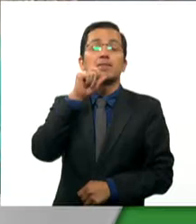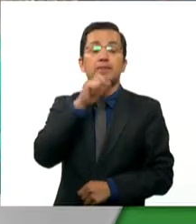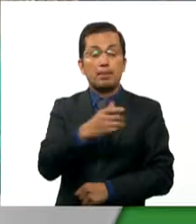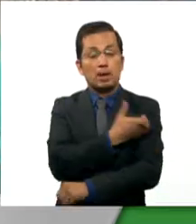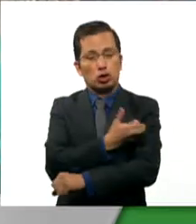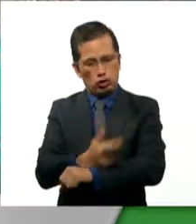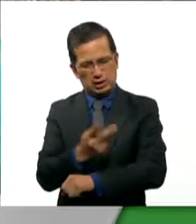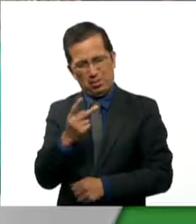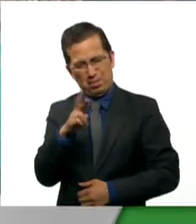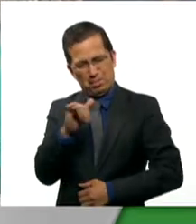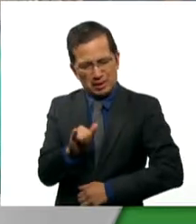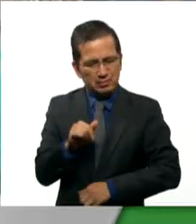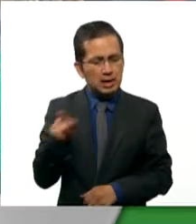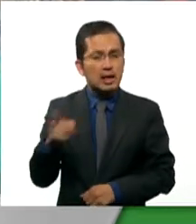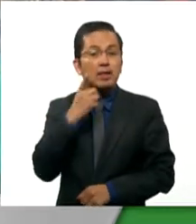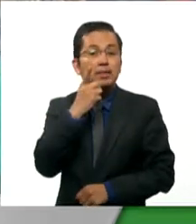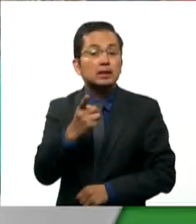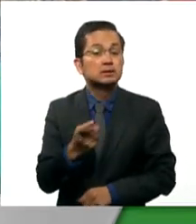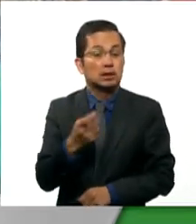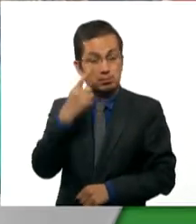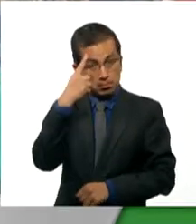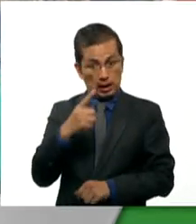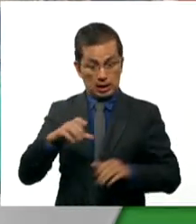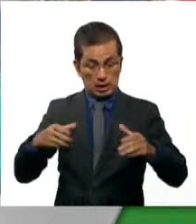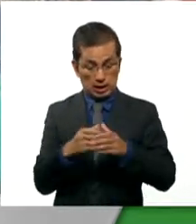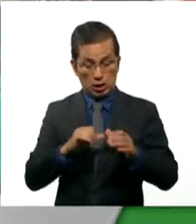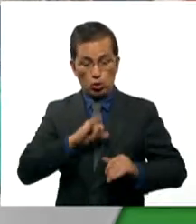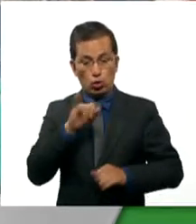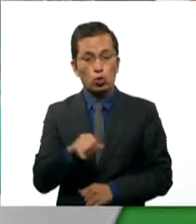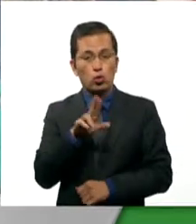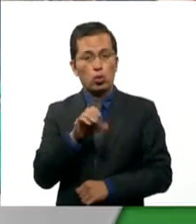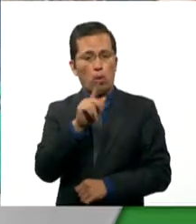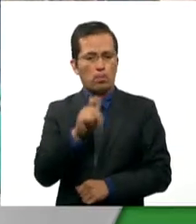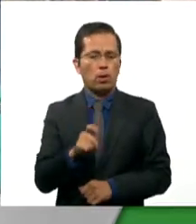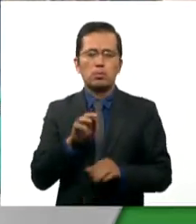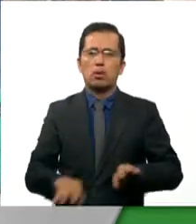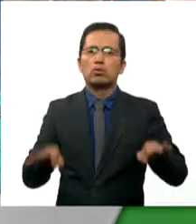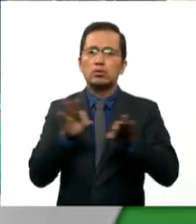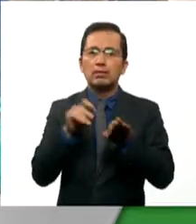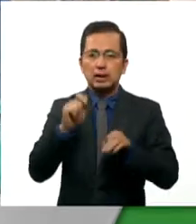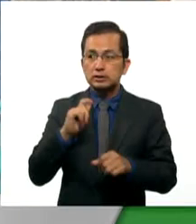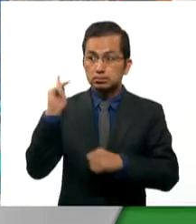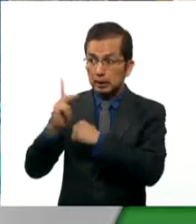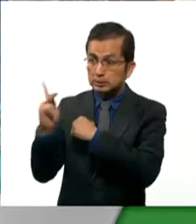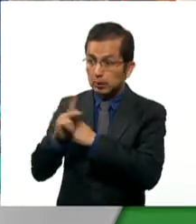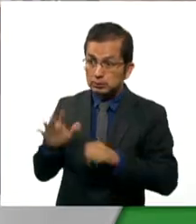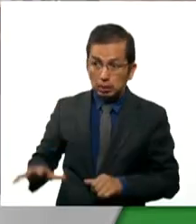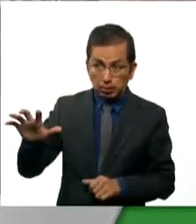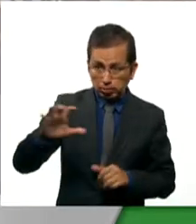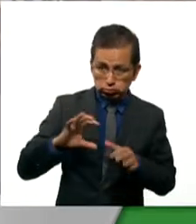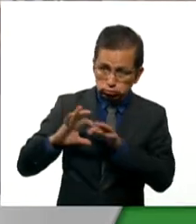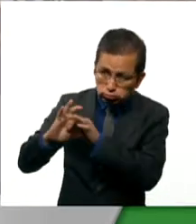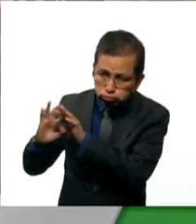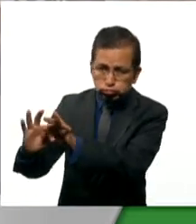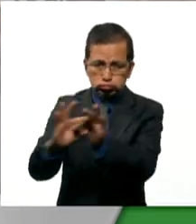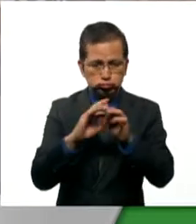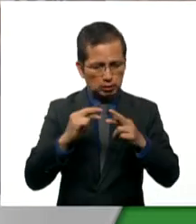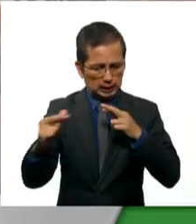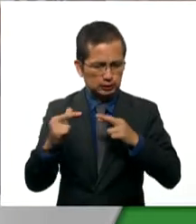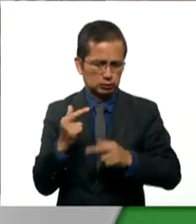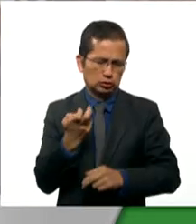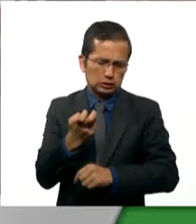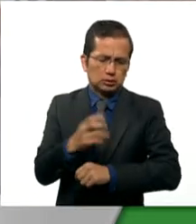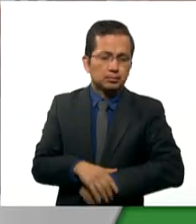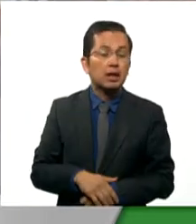PRI, afirmó es una prioridad para la Jucopo fortalecer la relación con los pueblos del mundo. Subrayó que ambos países han